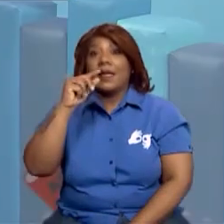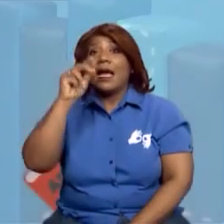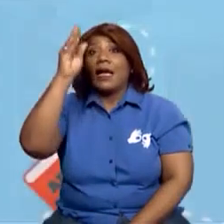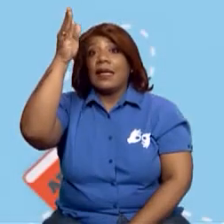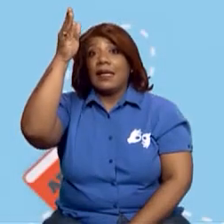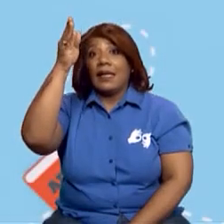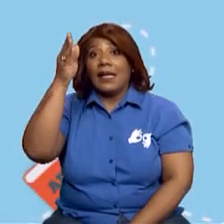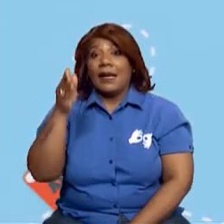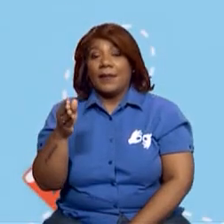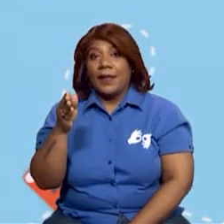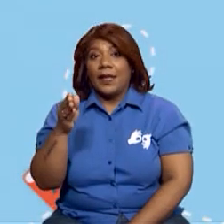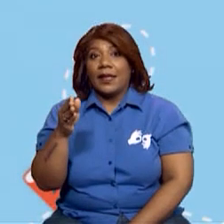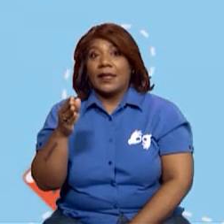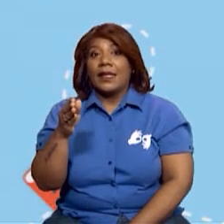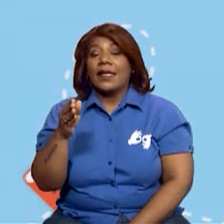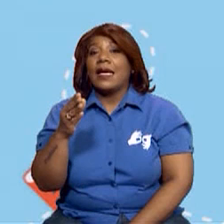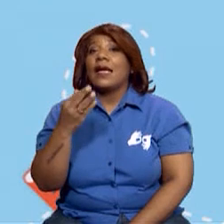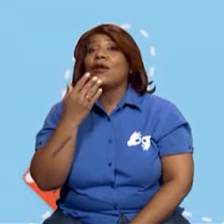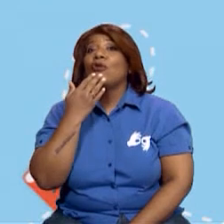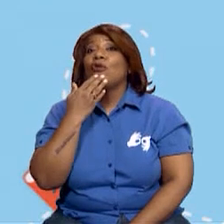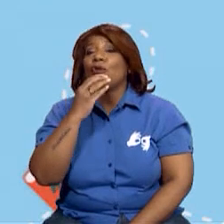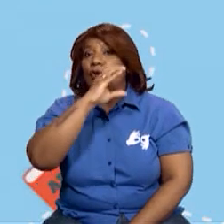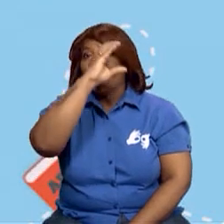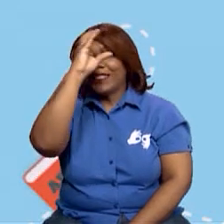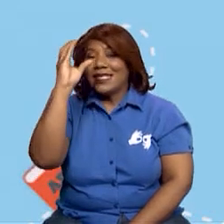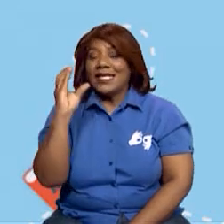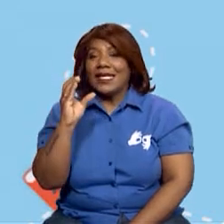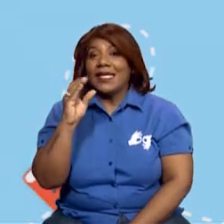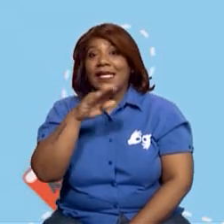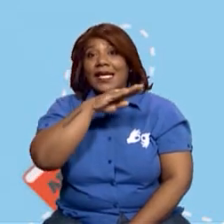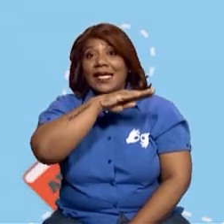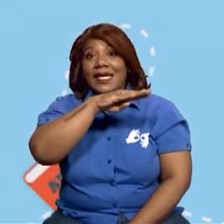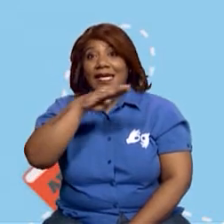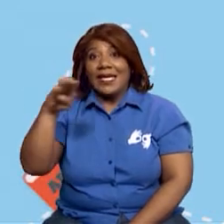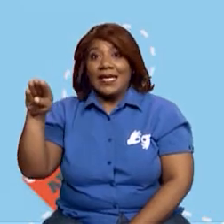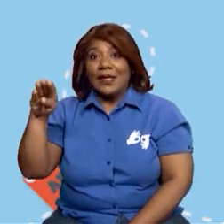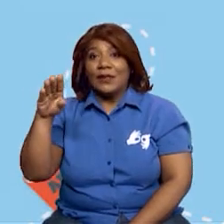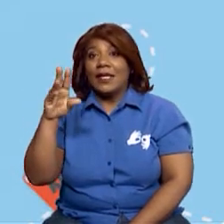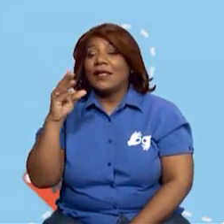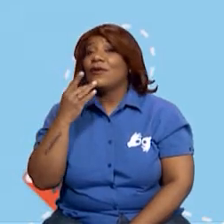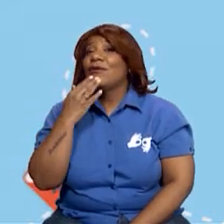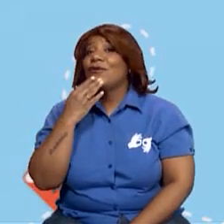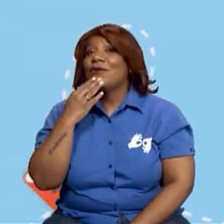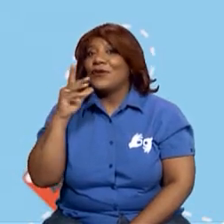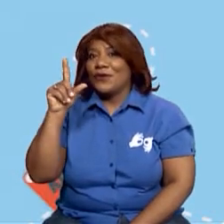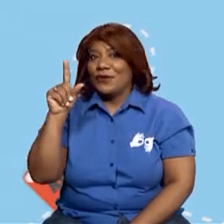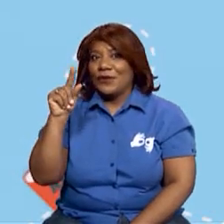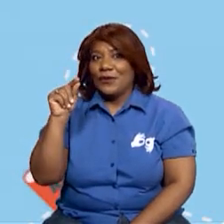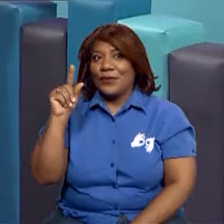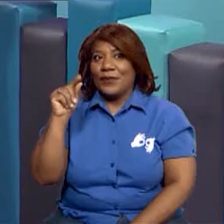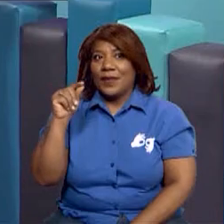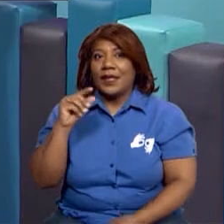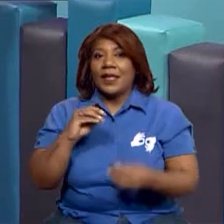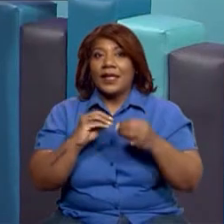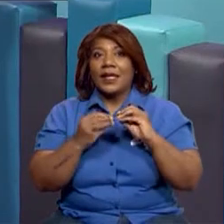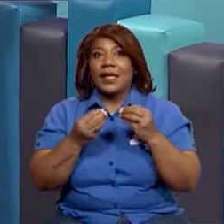vertical y aquí en la forma horizontal. Por ejemplo, en el número uno tenemos